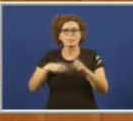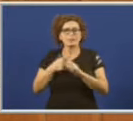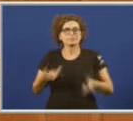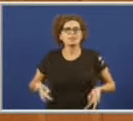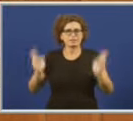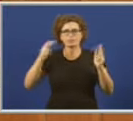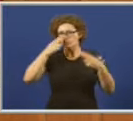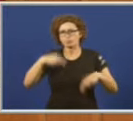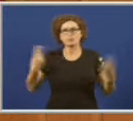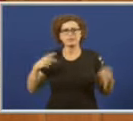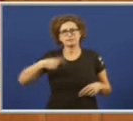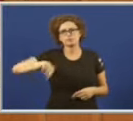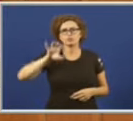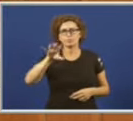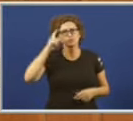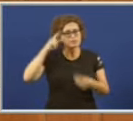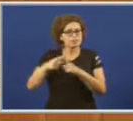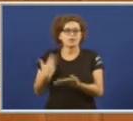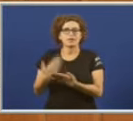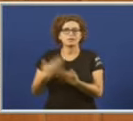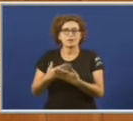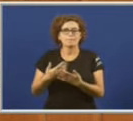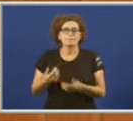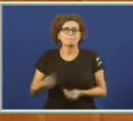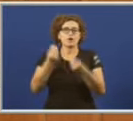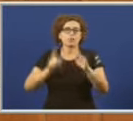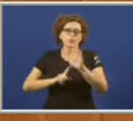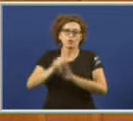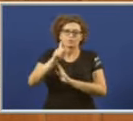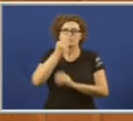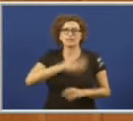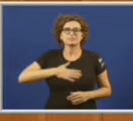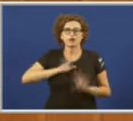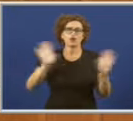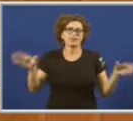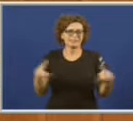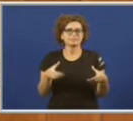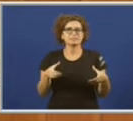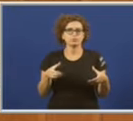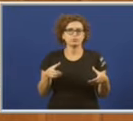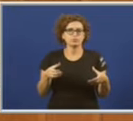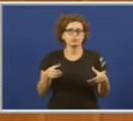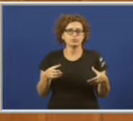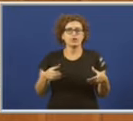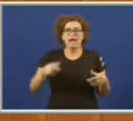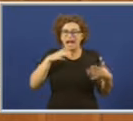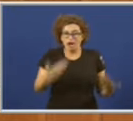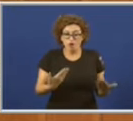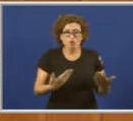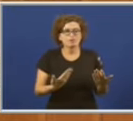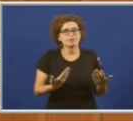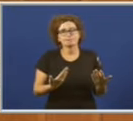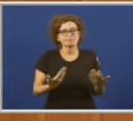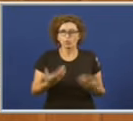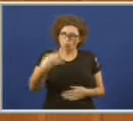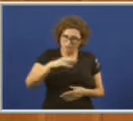públicas deste país garantindo un maior progreso e benestar colectivo a que temos non é a única